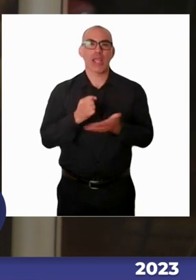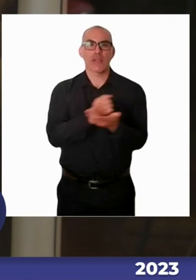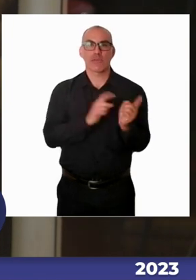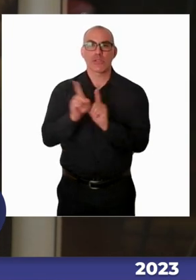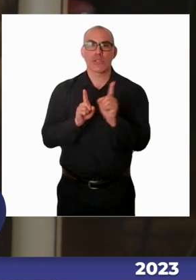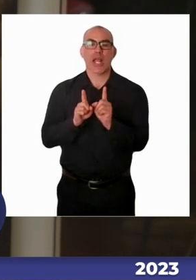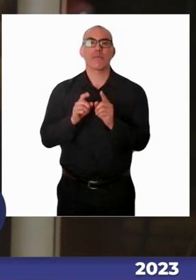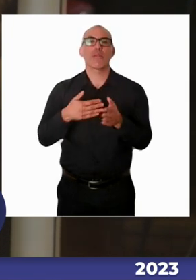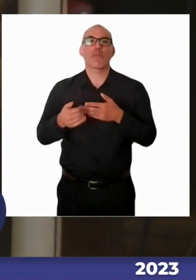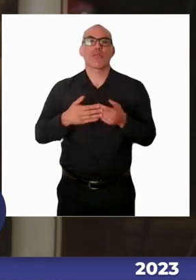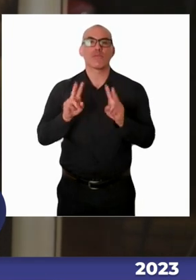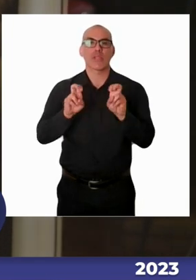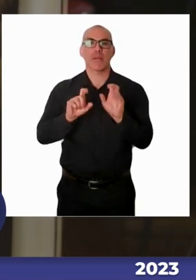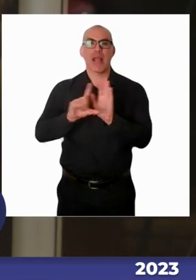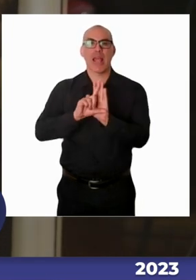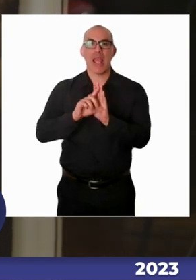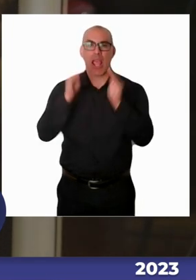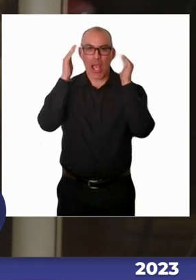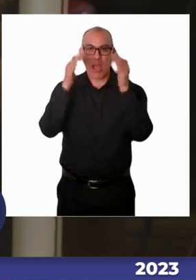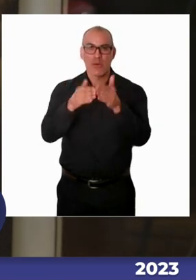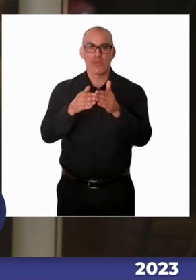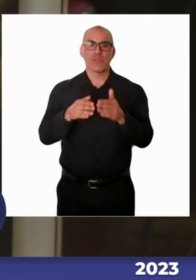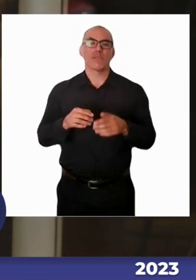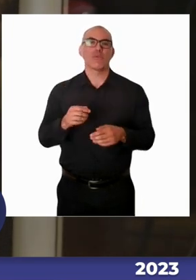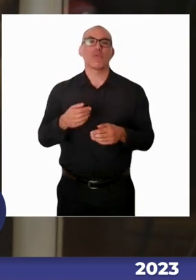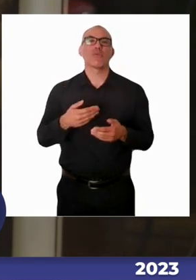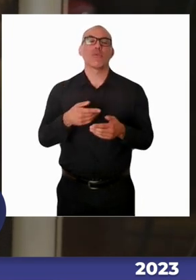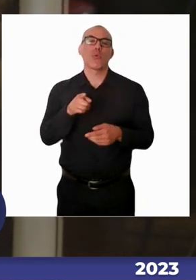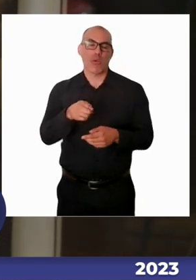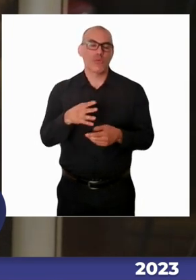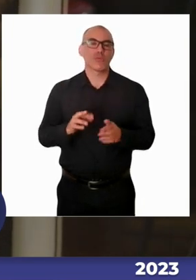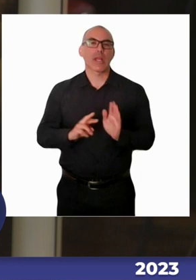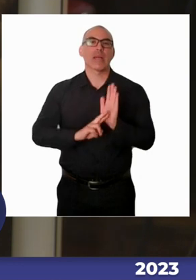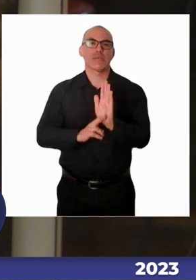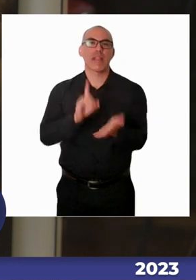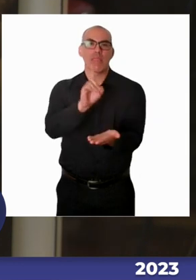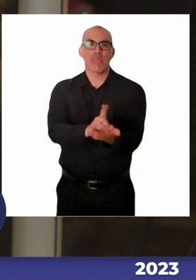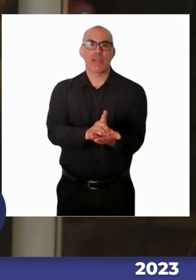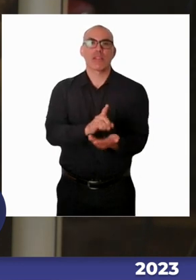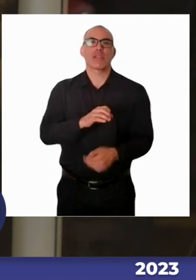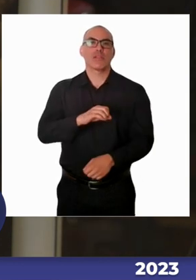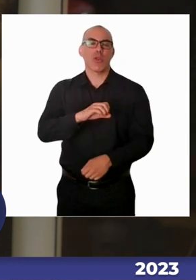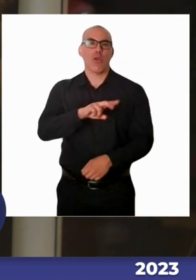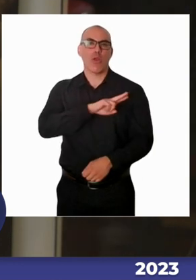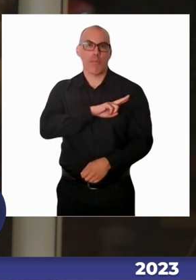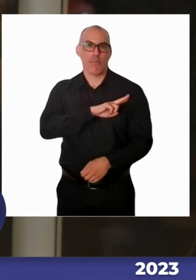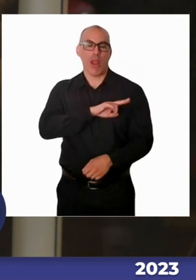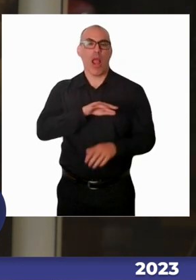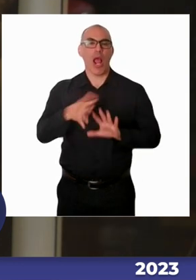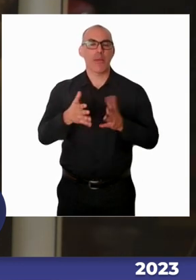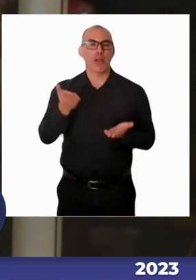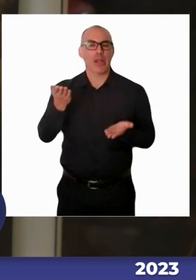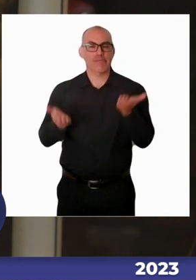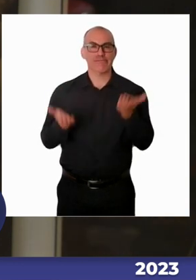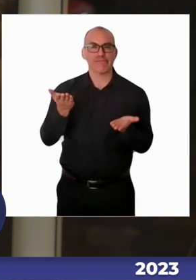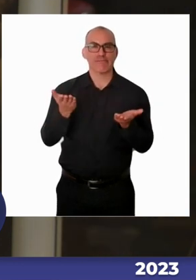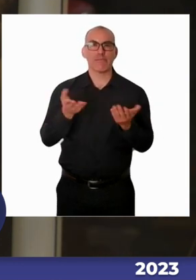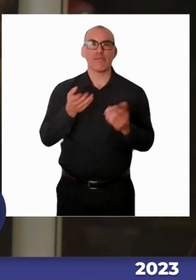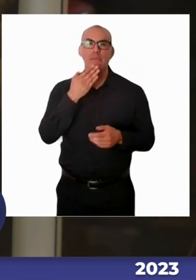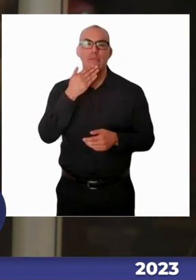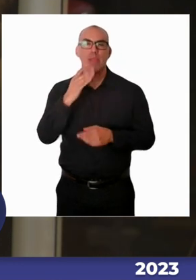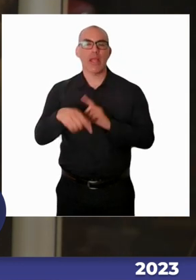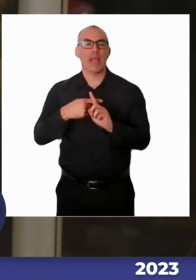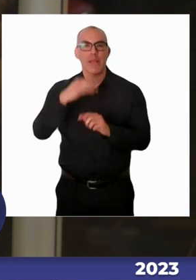tienen las familias en los procesos de integración a las escuelas de sus hijos, hijas y adolescentes con autismo, y